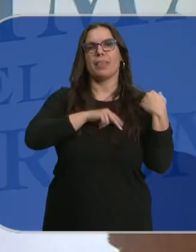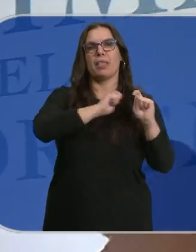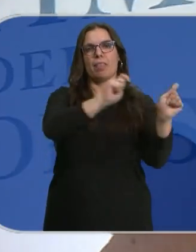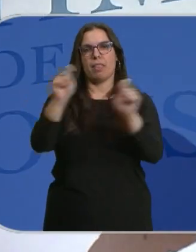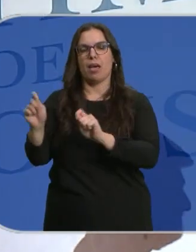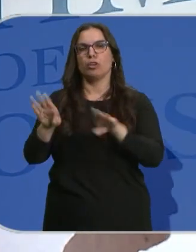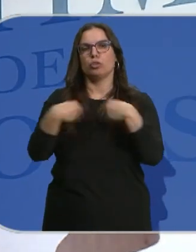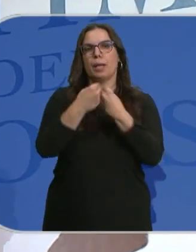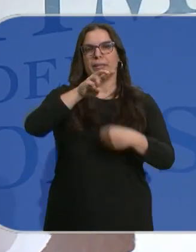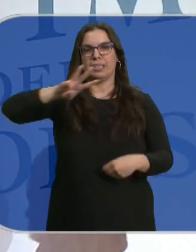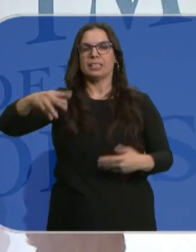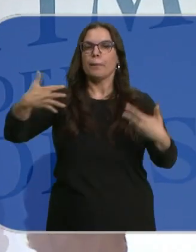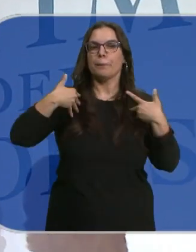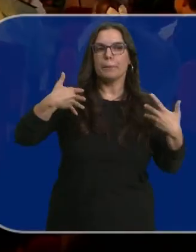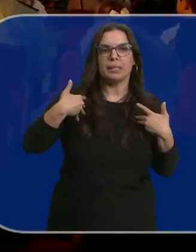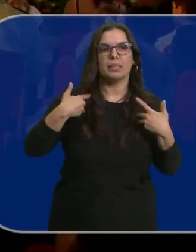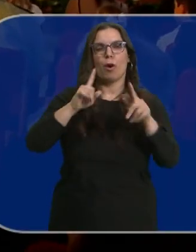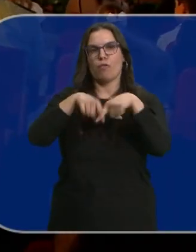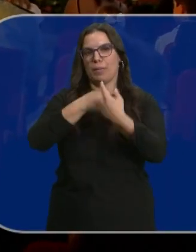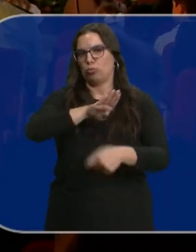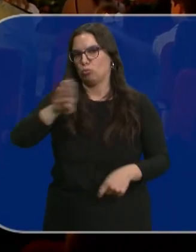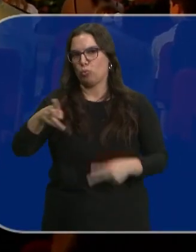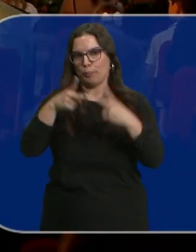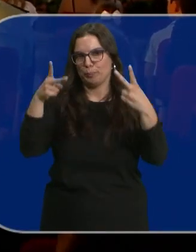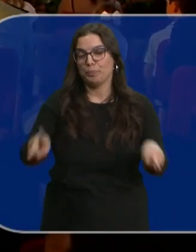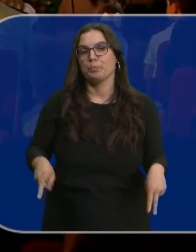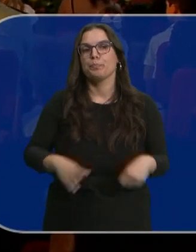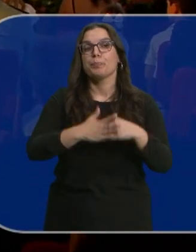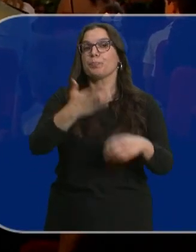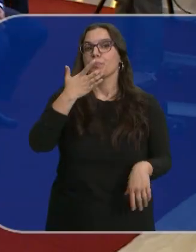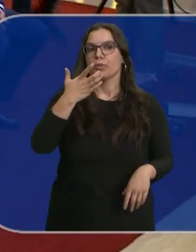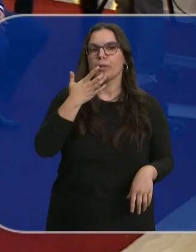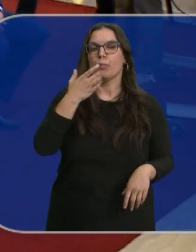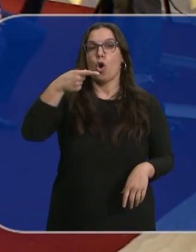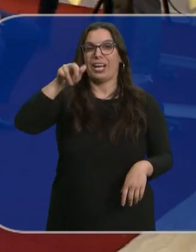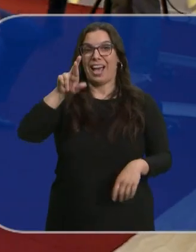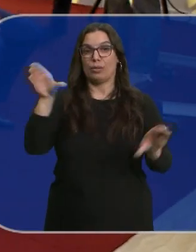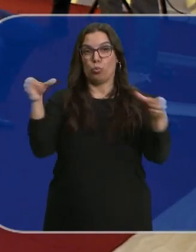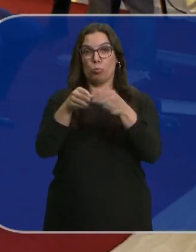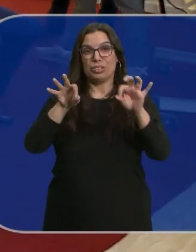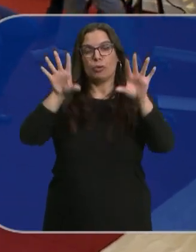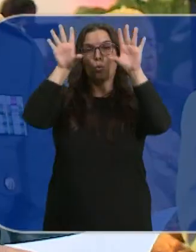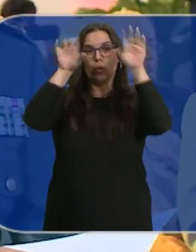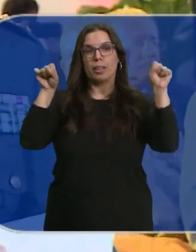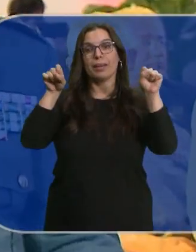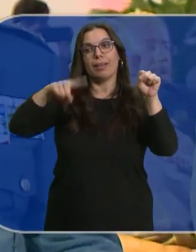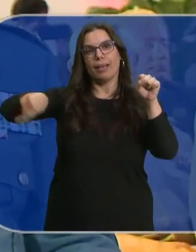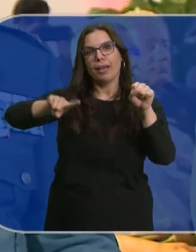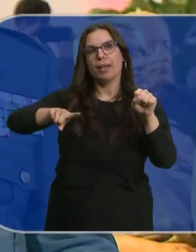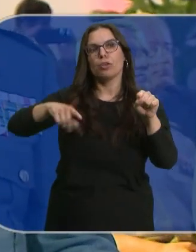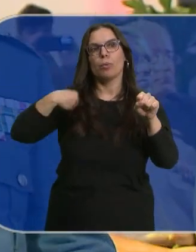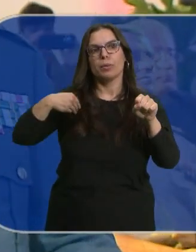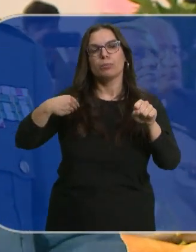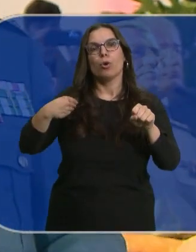23 medallas a víctimas del terrorismo y a sus familiares, entre ellas el GAR, de la Guardia Civil, el grupo que